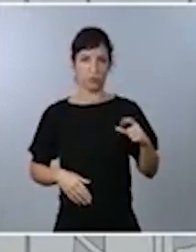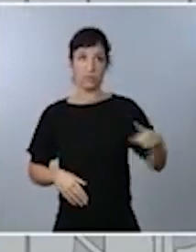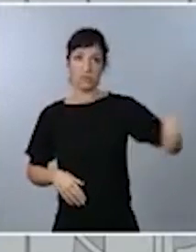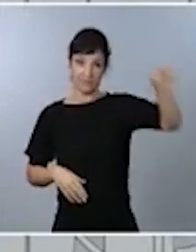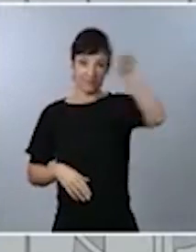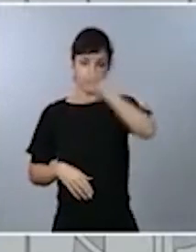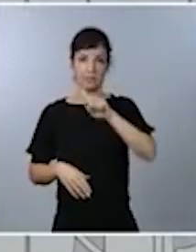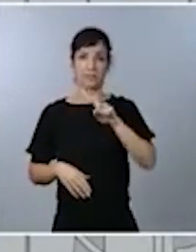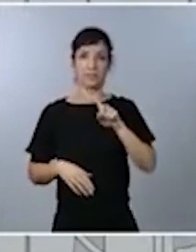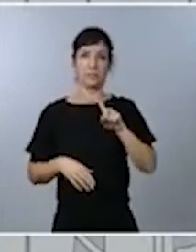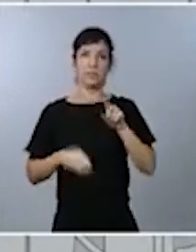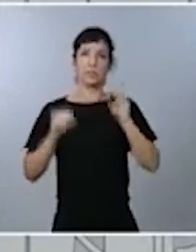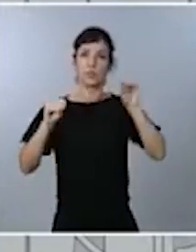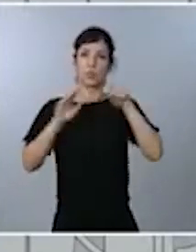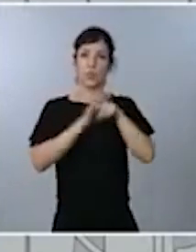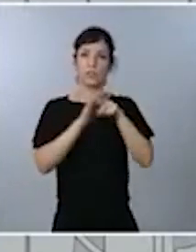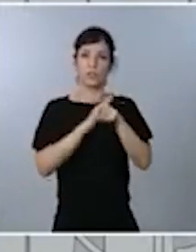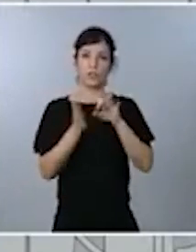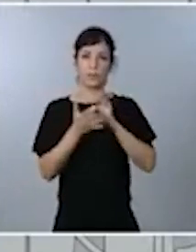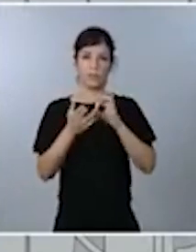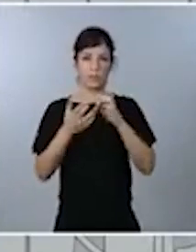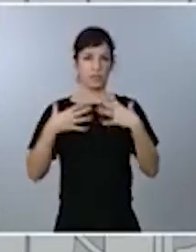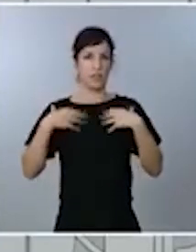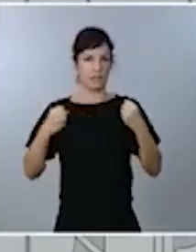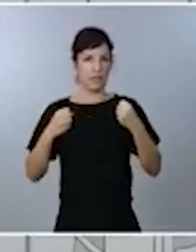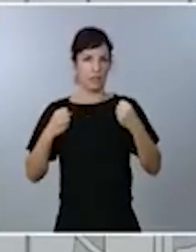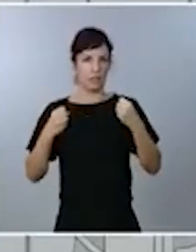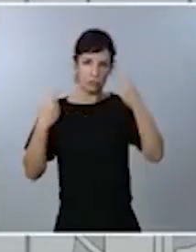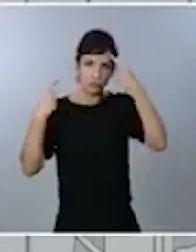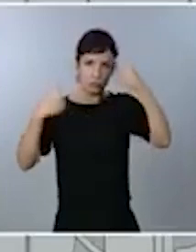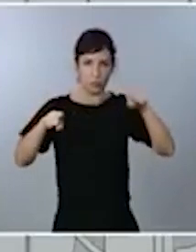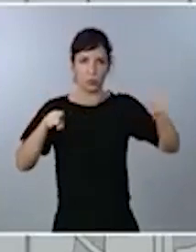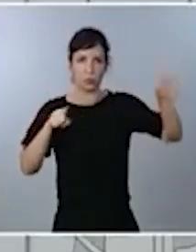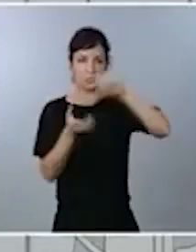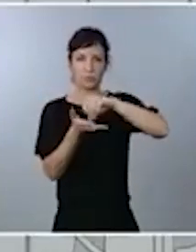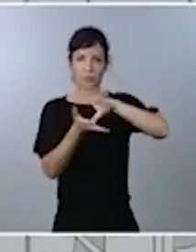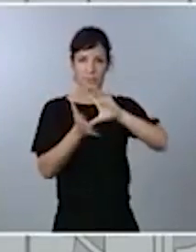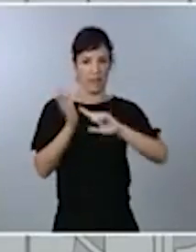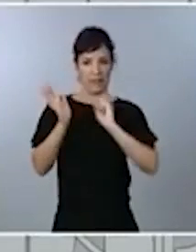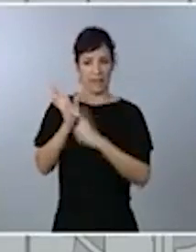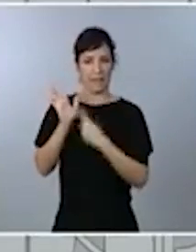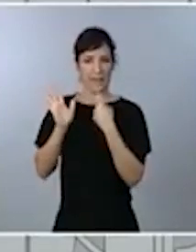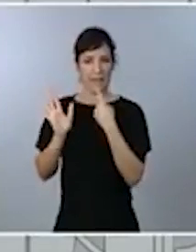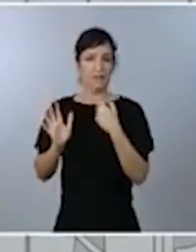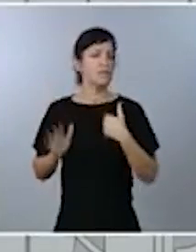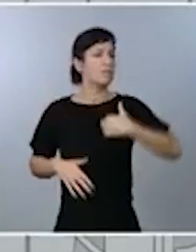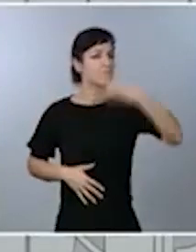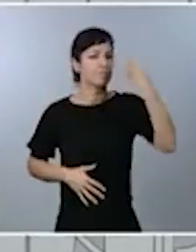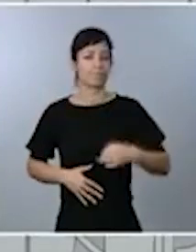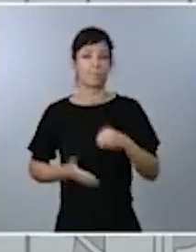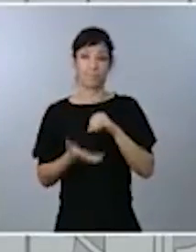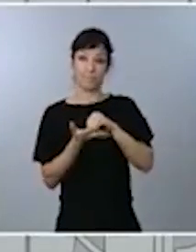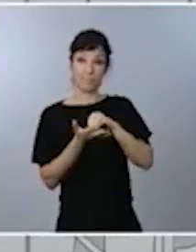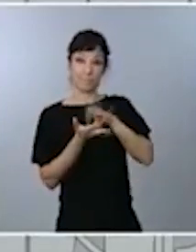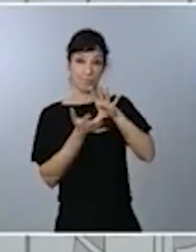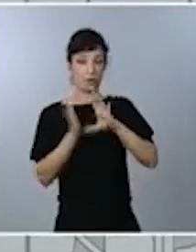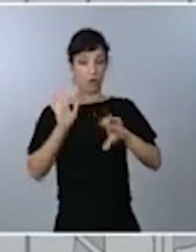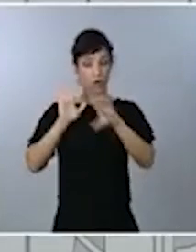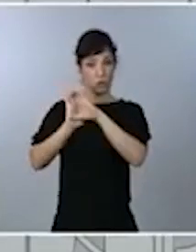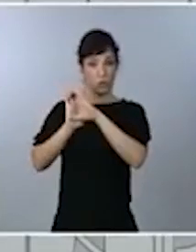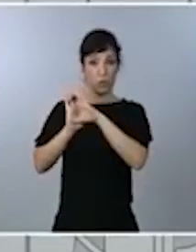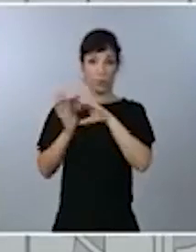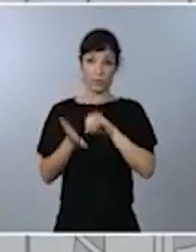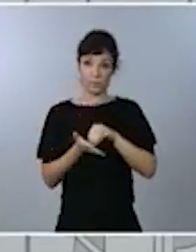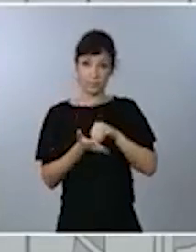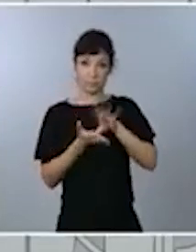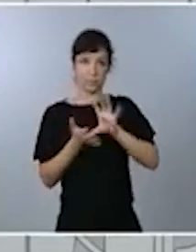gestión de los servicios sanitarios por nuestras leyes. Soy de los convencidos de que la descentralización autonómica que estableció nuestra Constitución es una